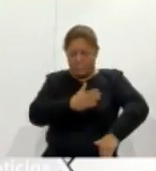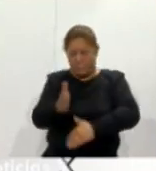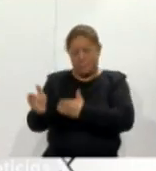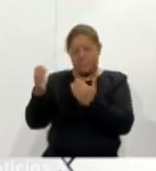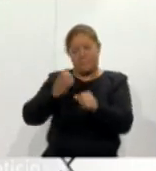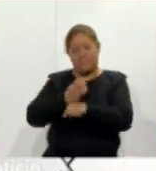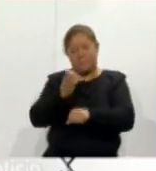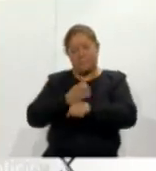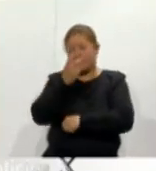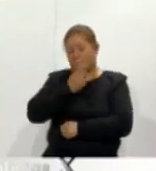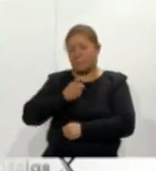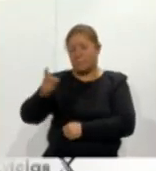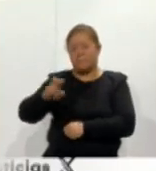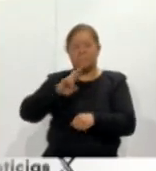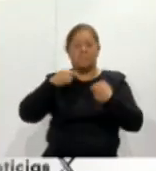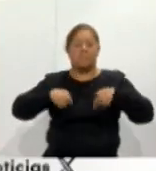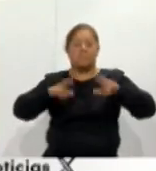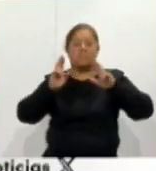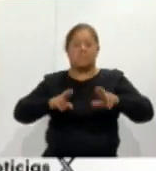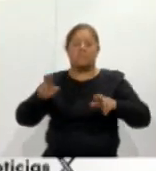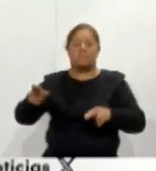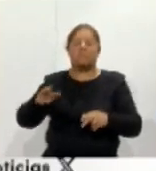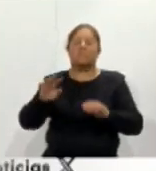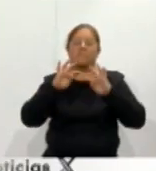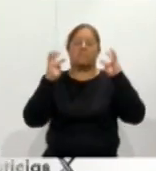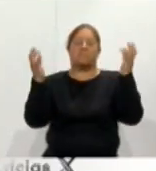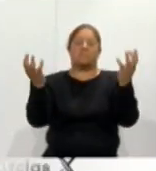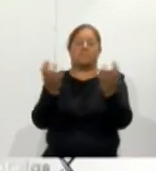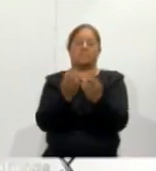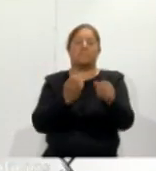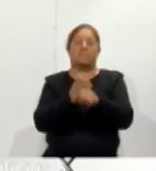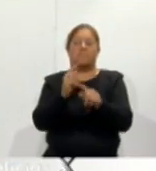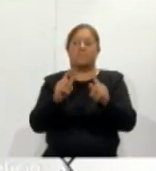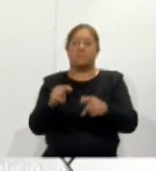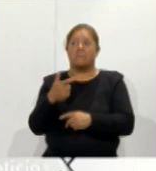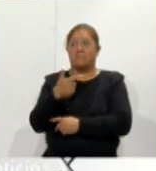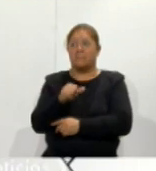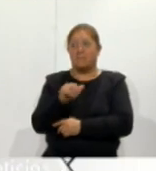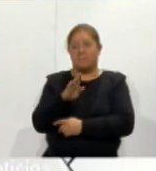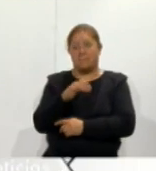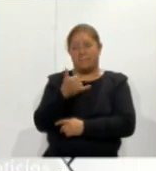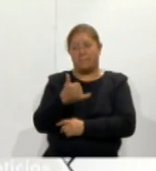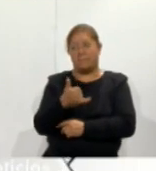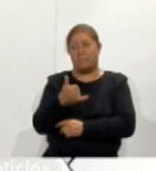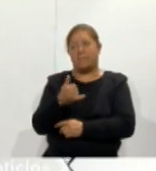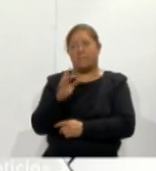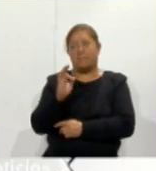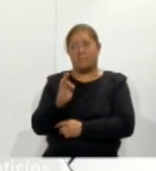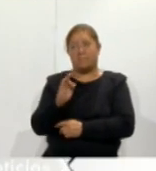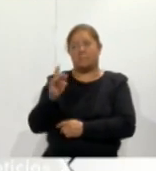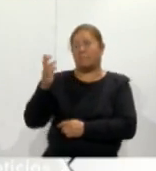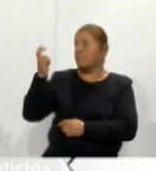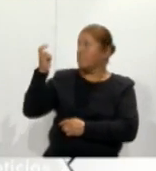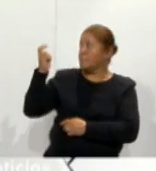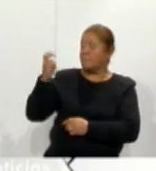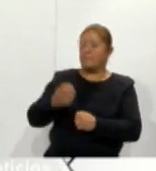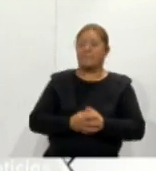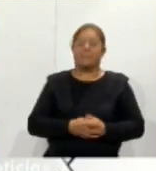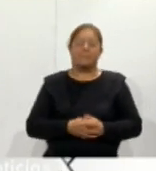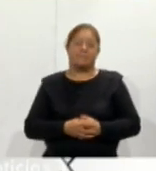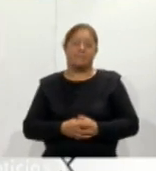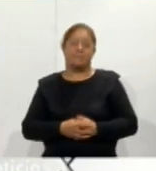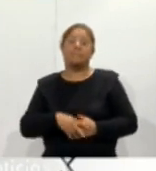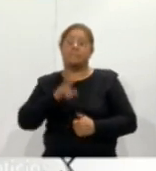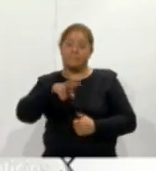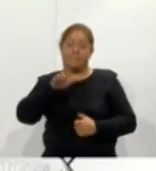la representante de las ganaderas de Tlaxcala Gabriela Ferrer. La verdad es que nosotros nos estamos uniendo